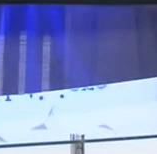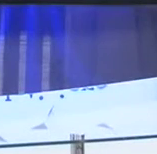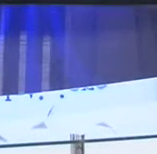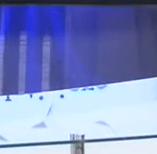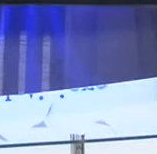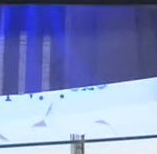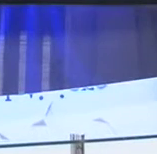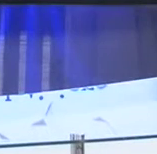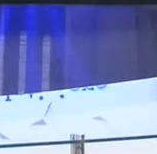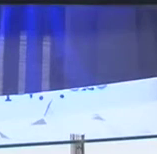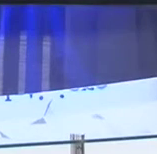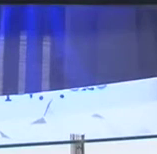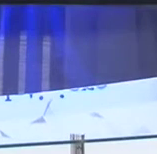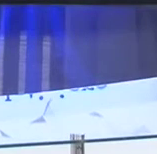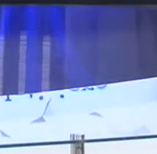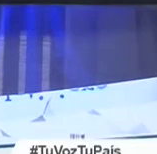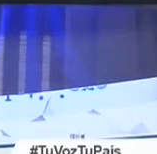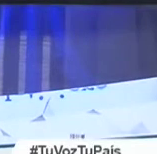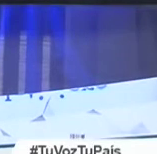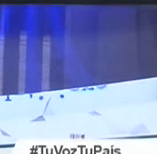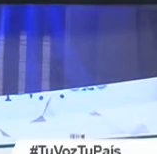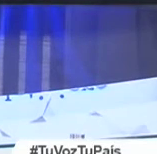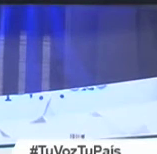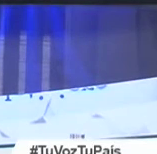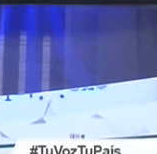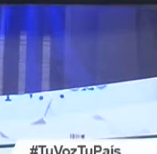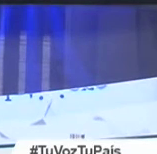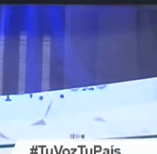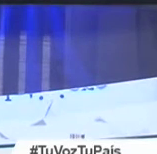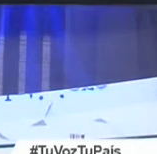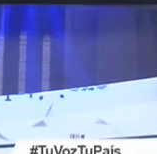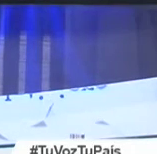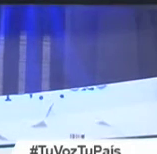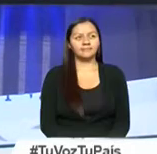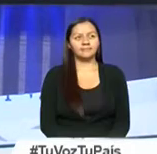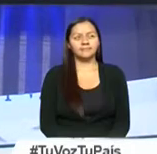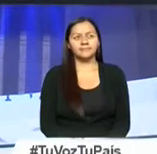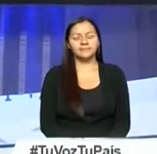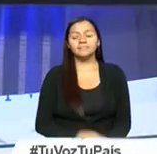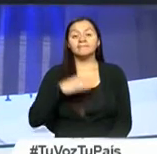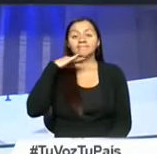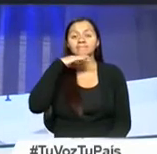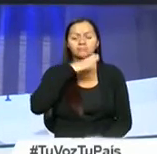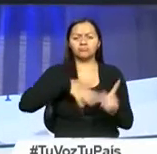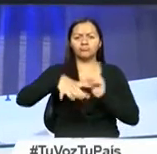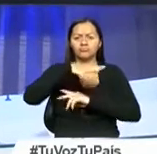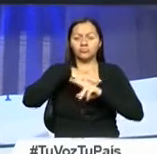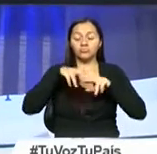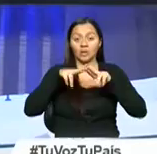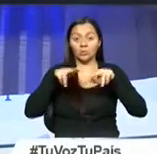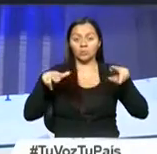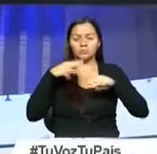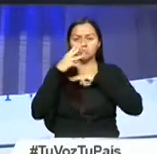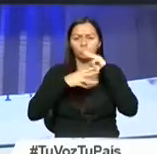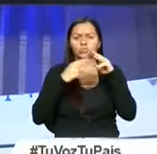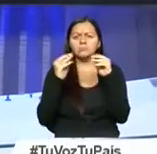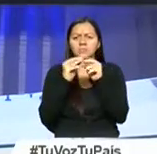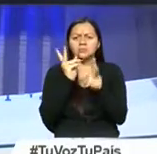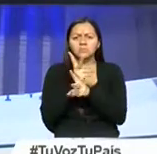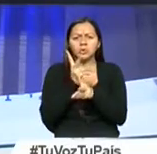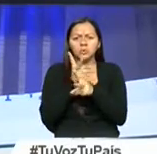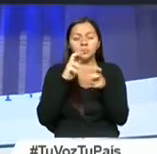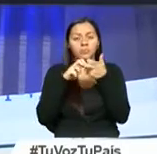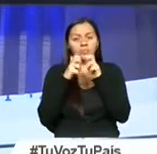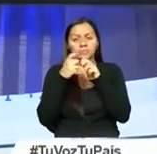Las consecuencias de la contaminación ambiental cada vez son más graves. Los niveles de toxicidad en el aire ponen en peligro a millones de